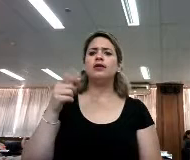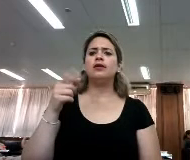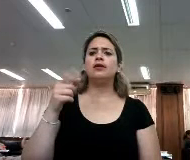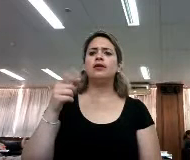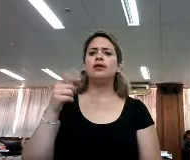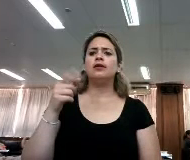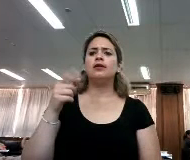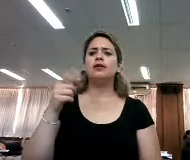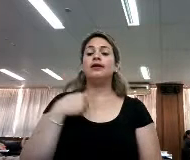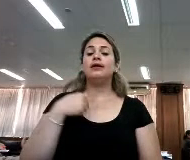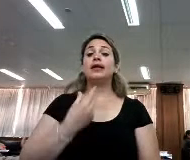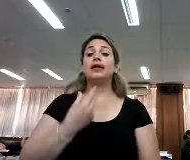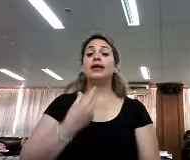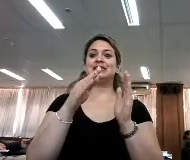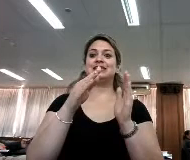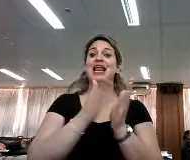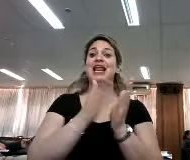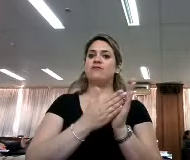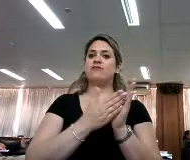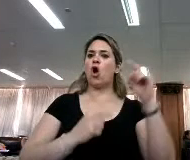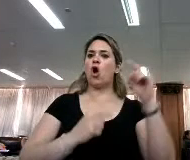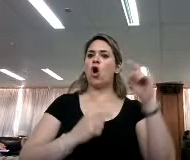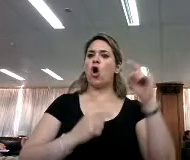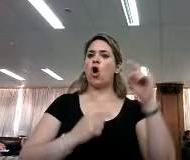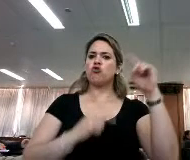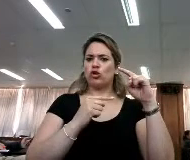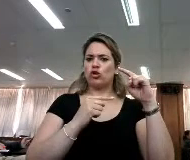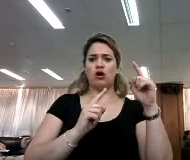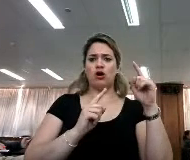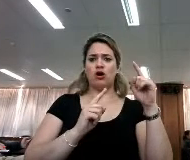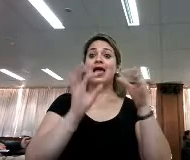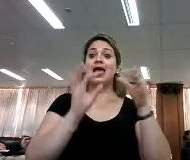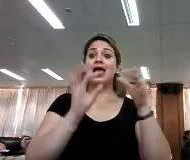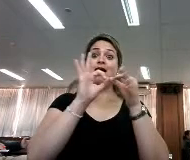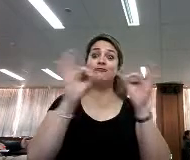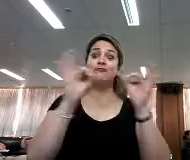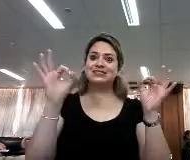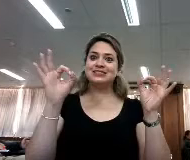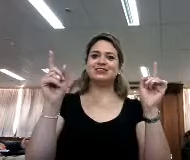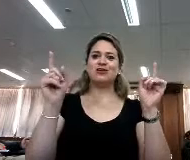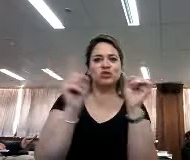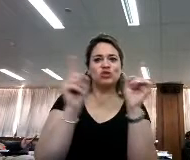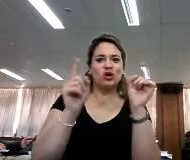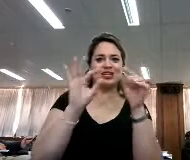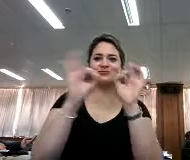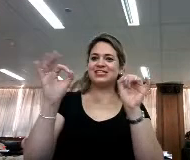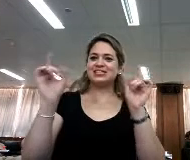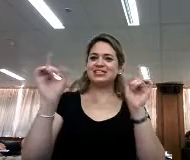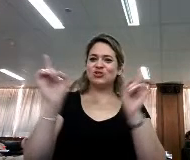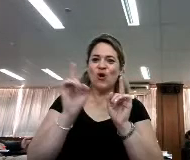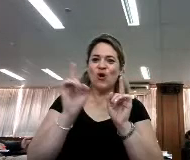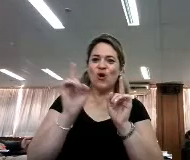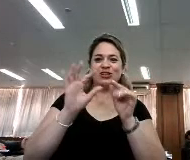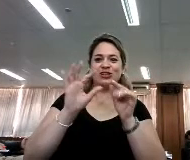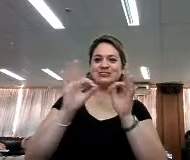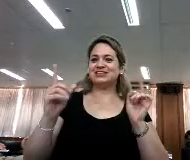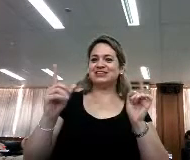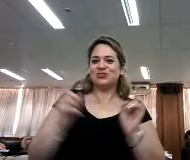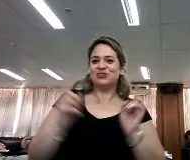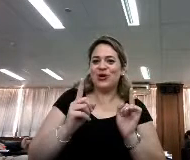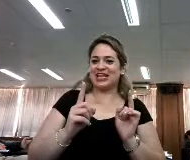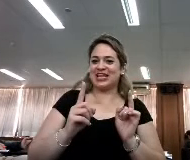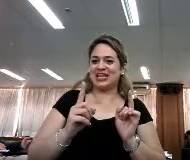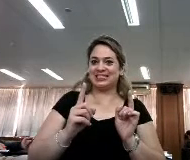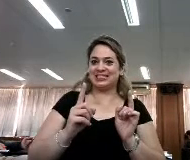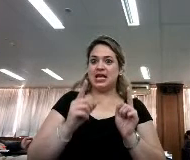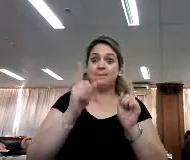los libros son más, no cortos los libros, las frases de los textos son muy cortas, pero al mismo tiempo estamos